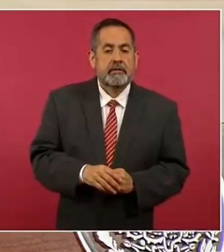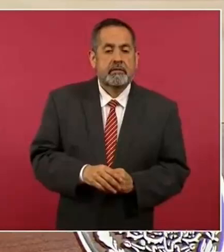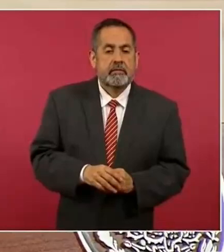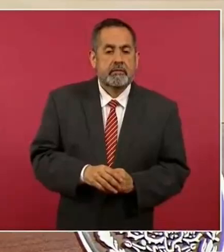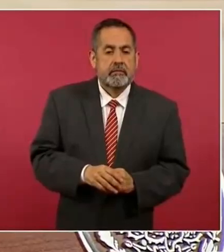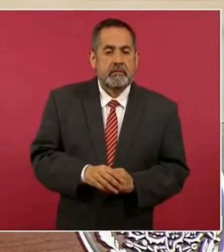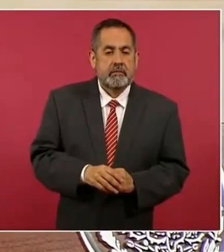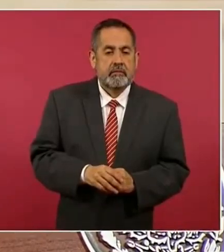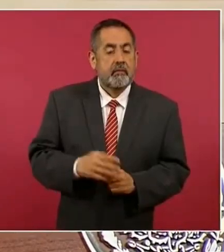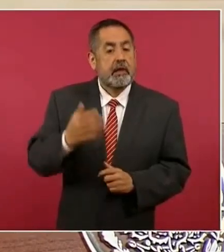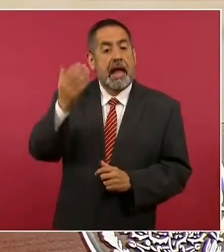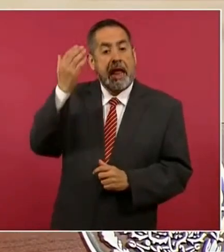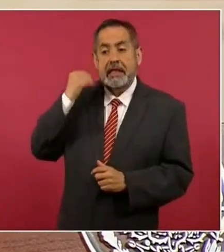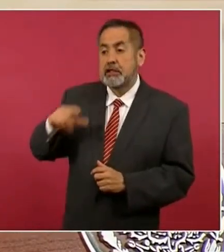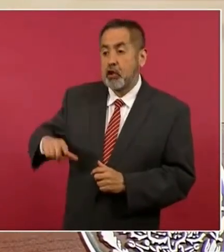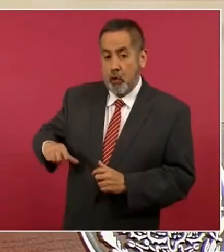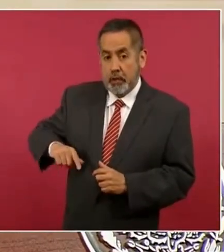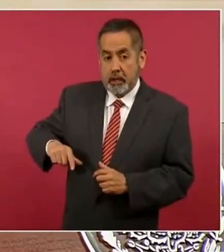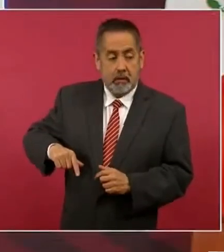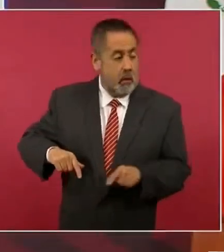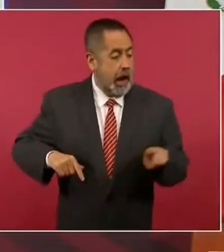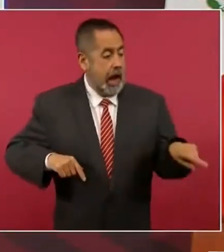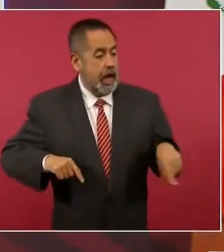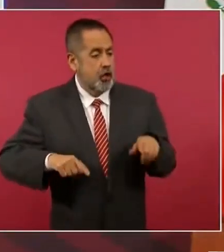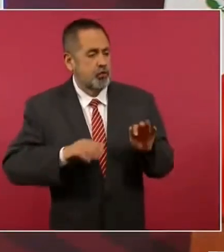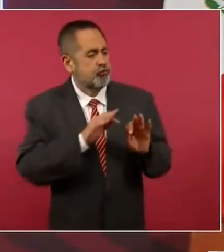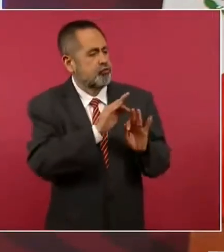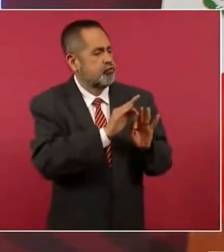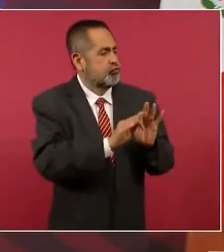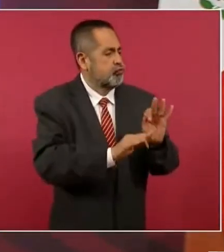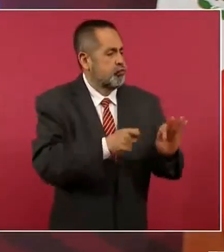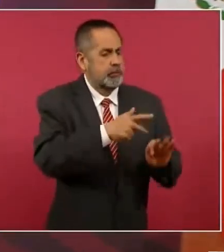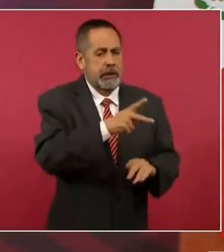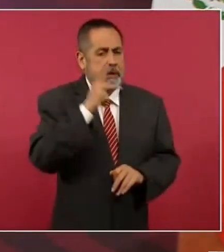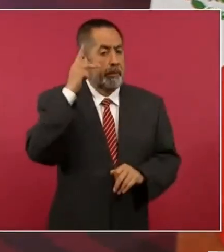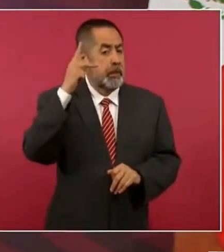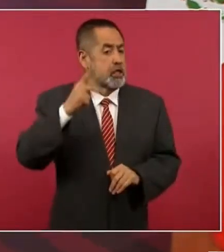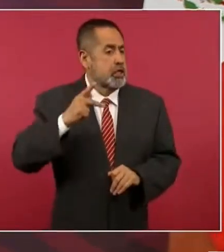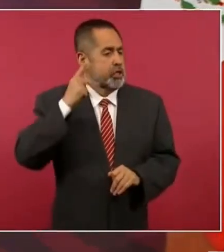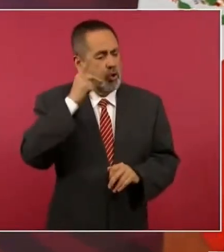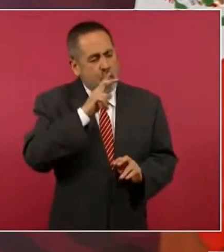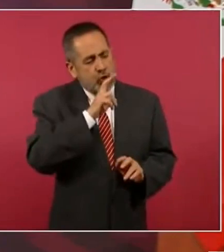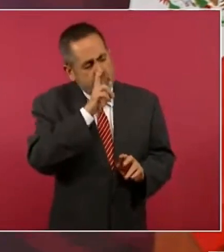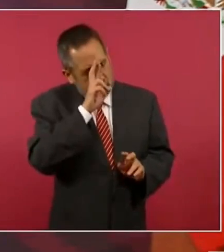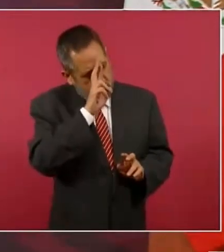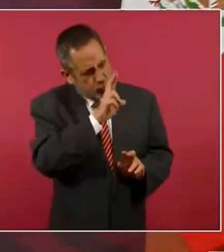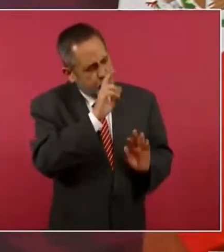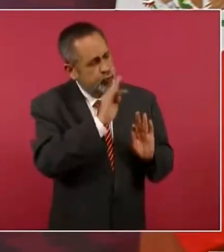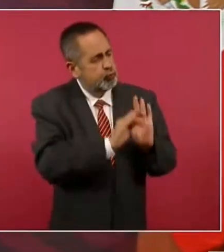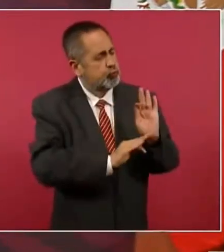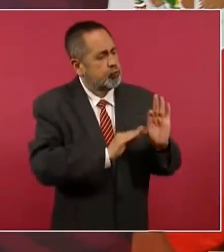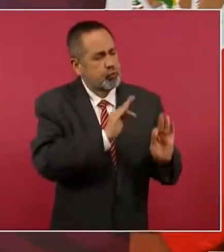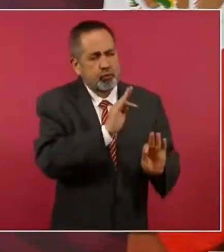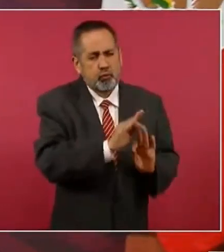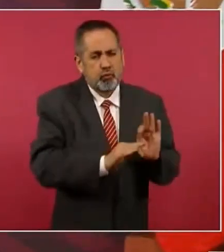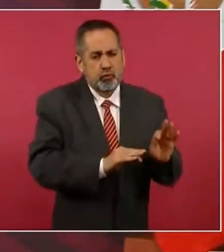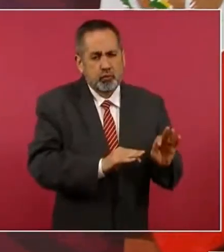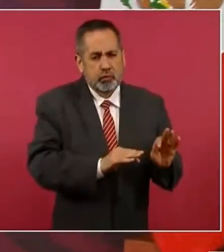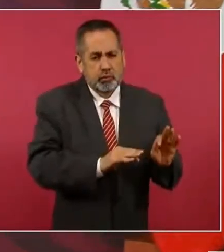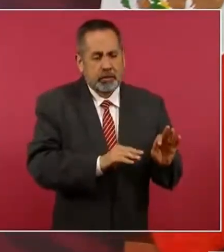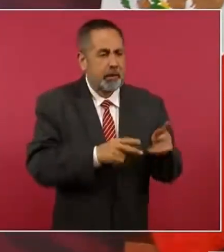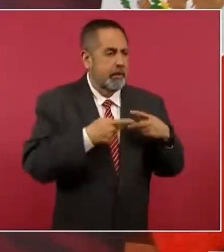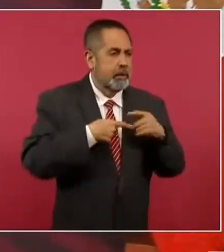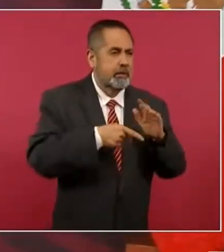como príncipes a los